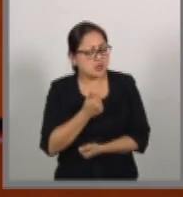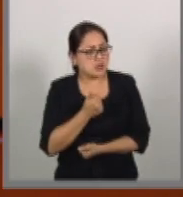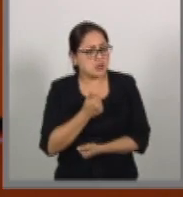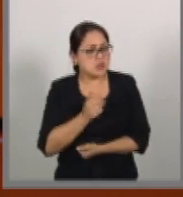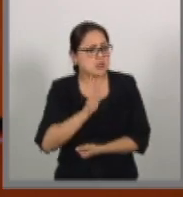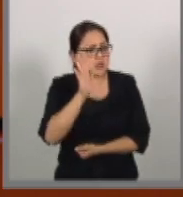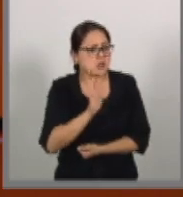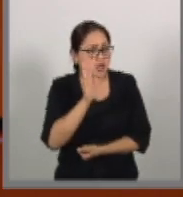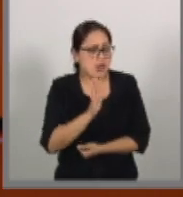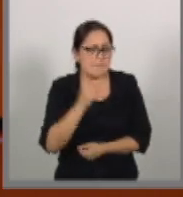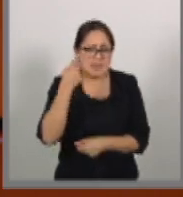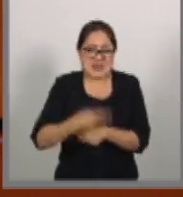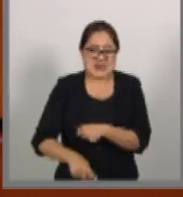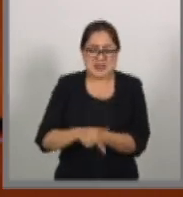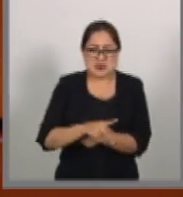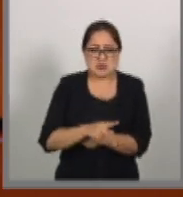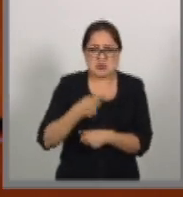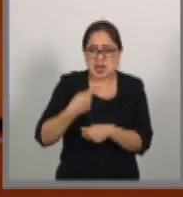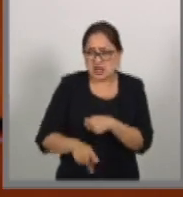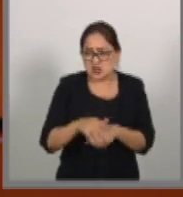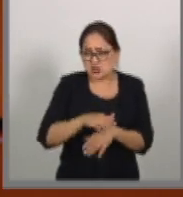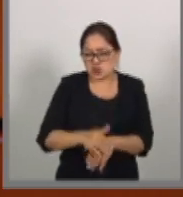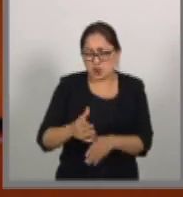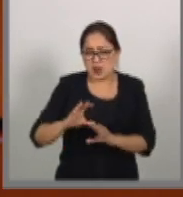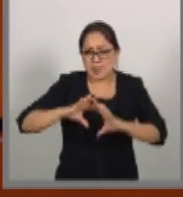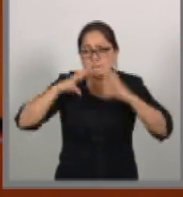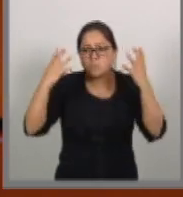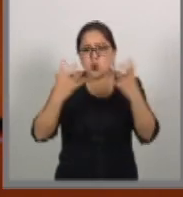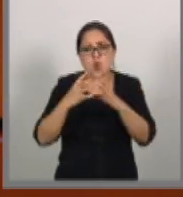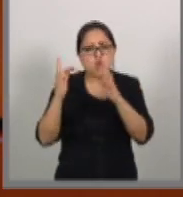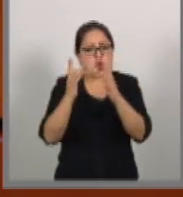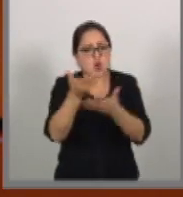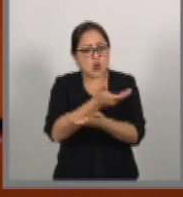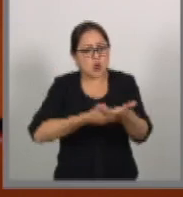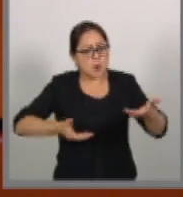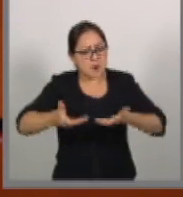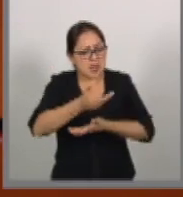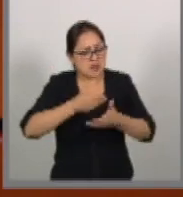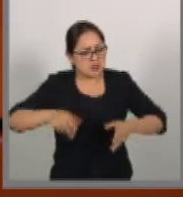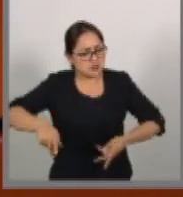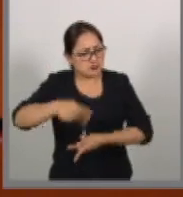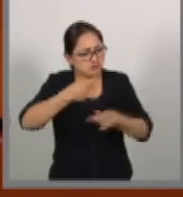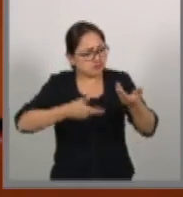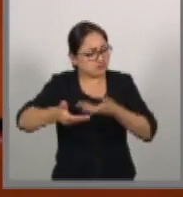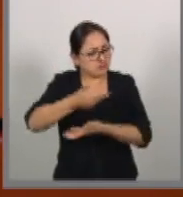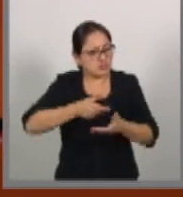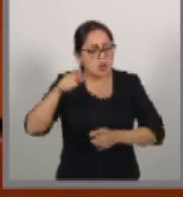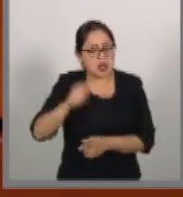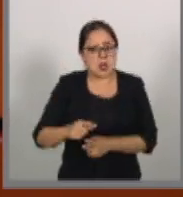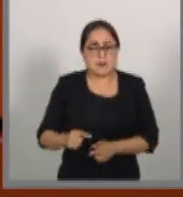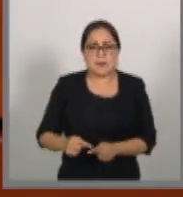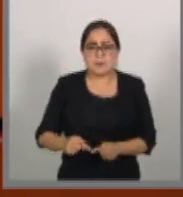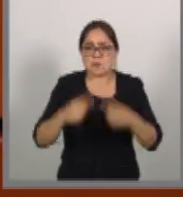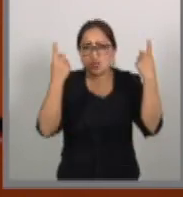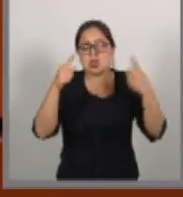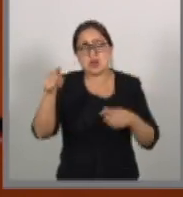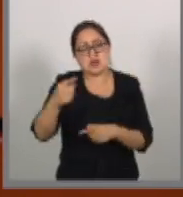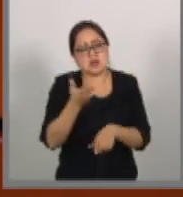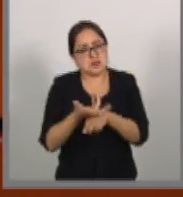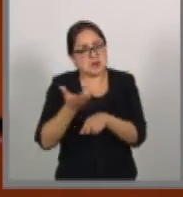una amenaza sobre el paradigma del comercio global, como si no hubiera una disputa entre Estados Unidos y China.